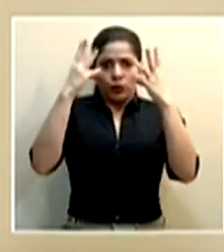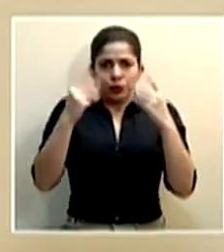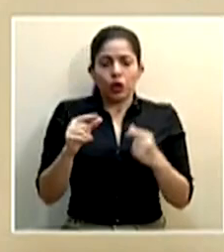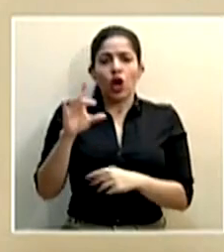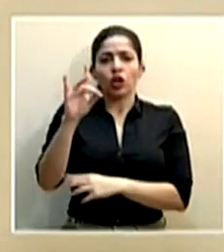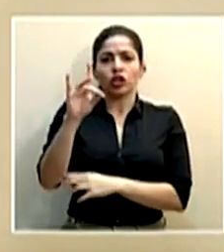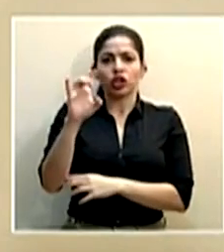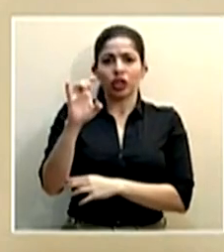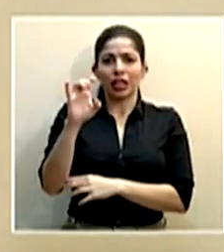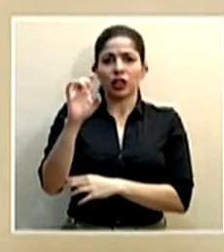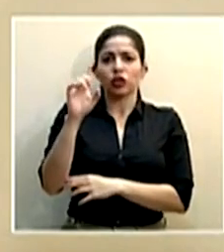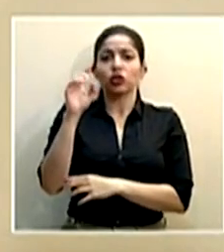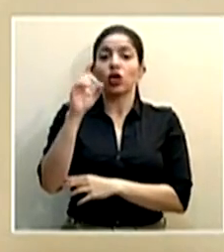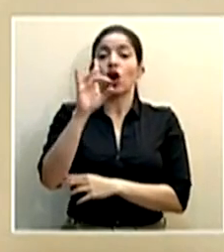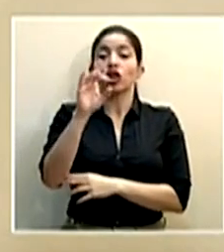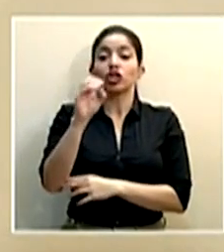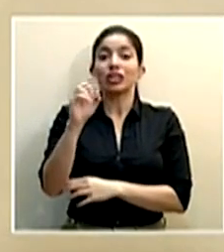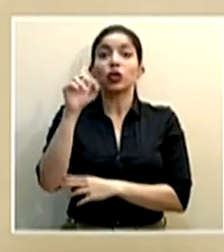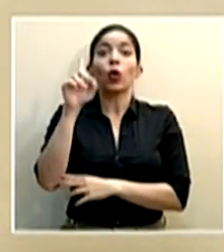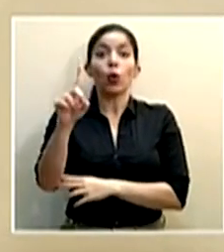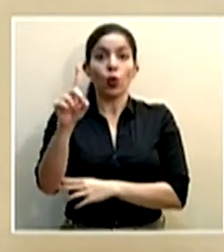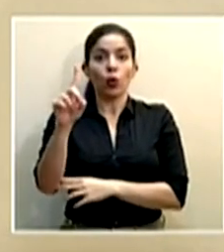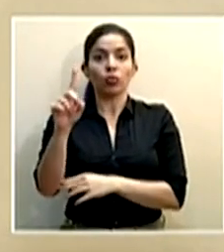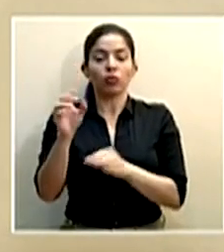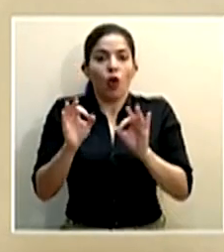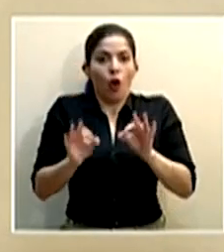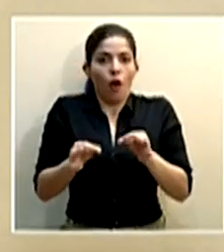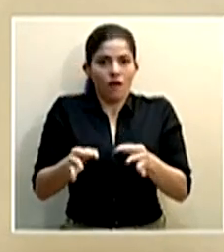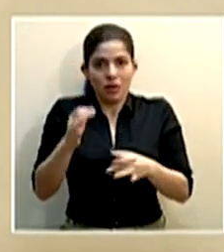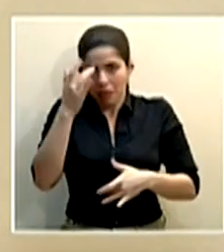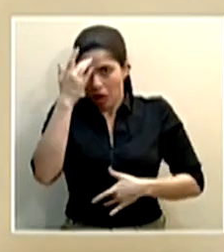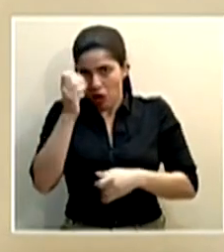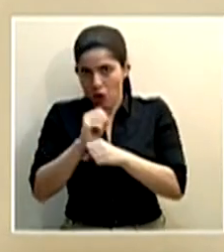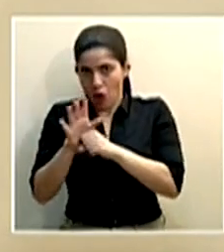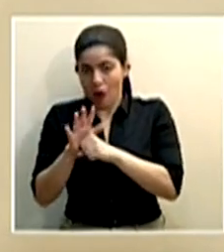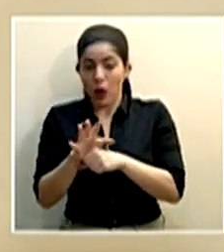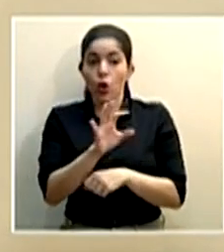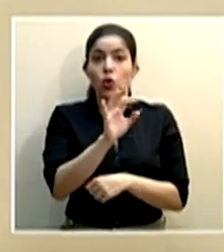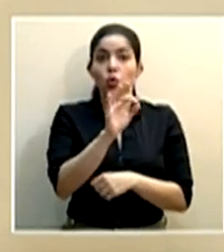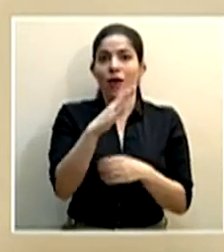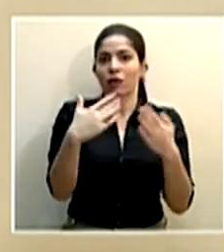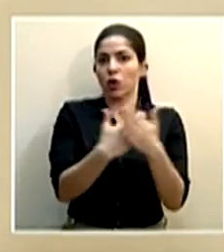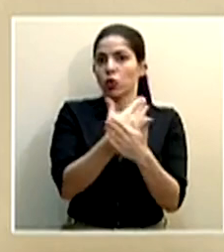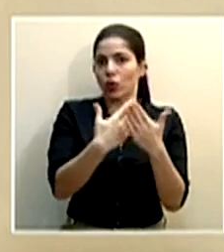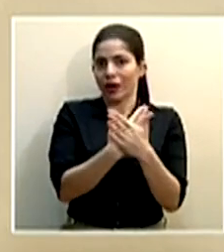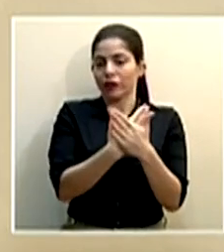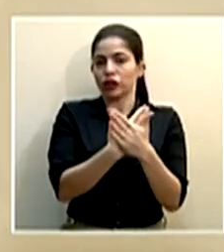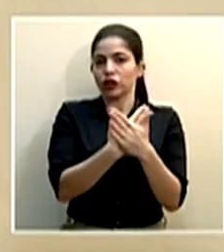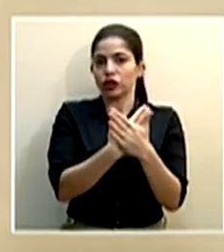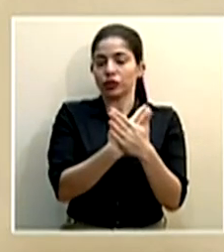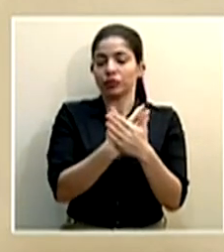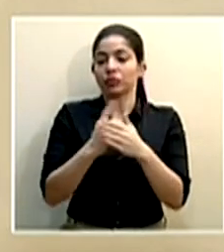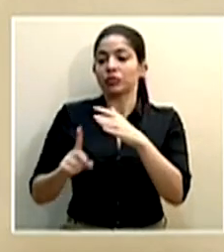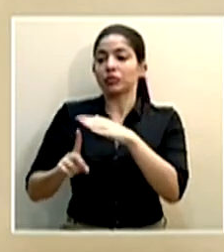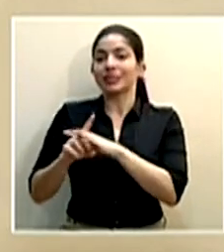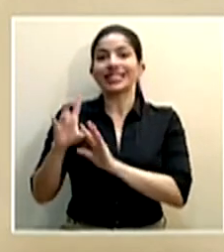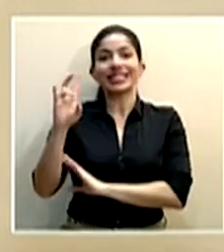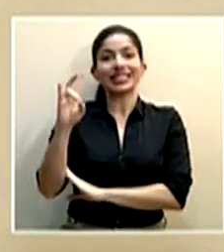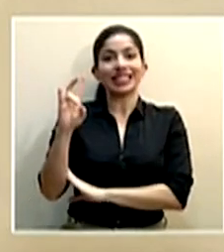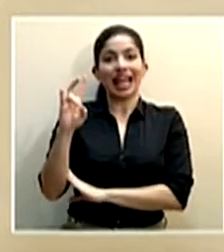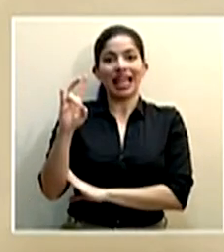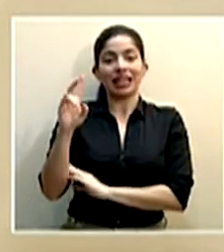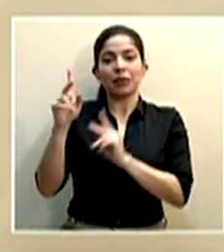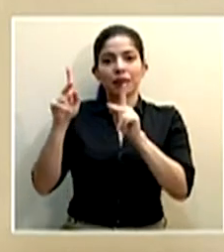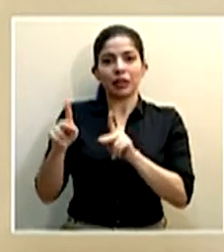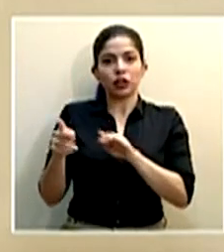801 casos confirmados, tenemos nueve casos nuevos, se registran siete personas